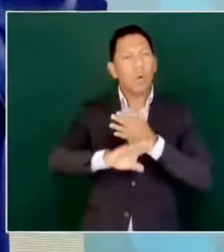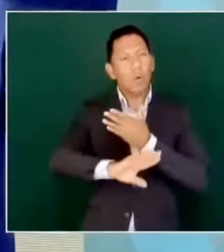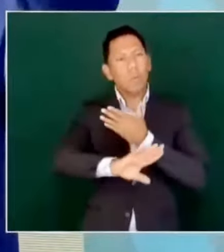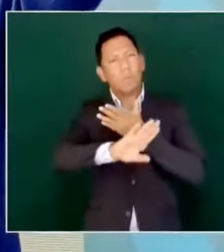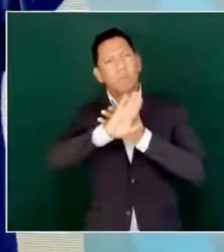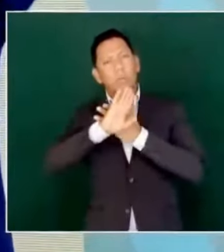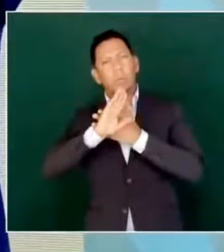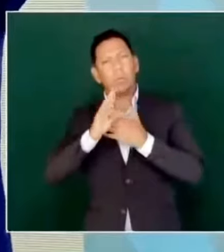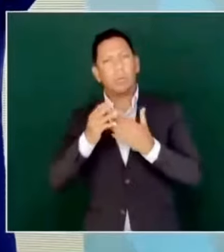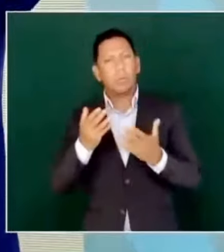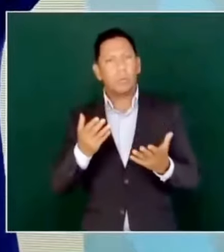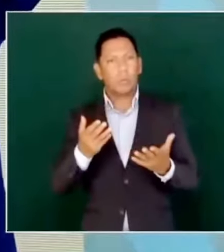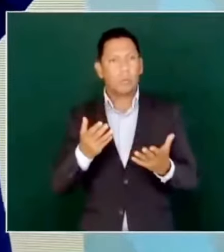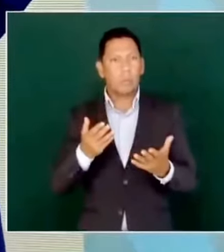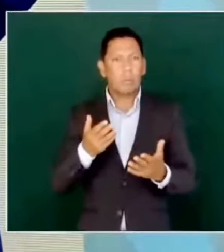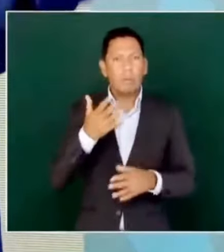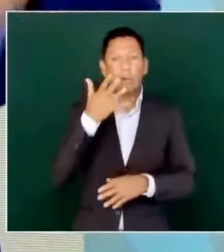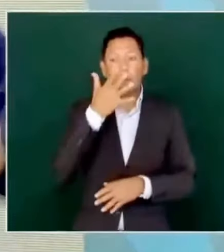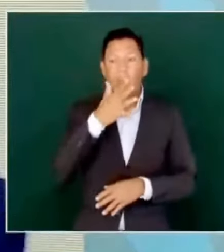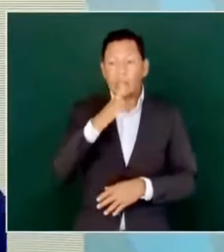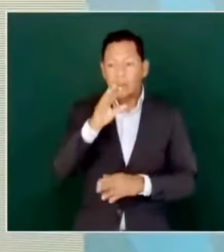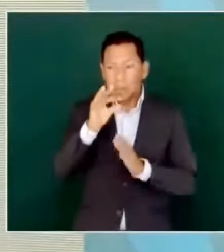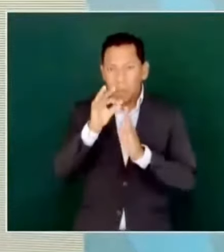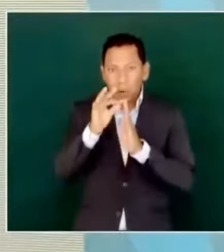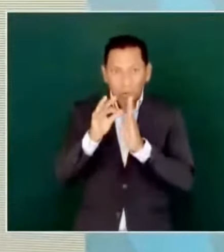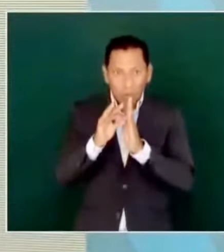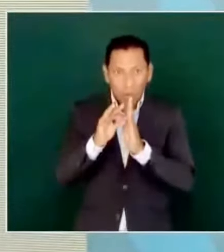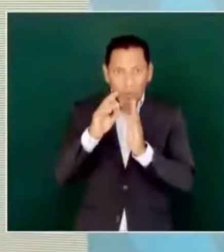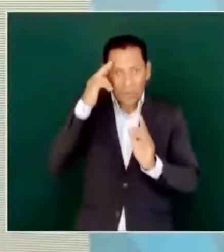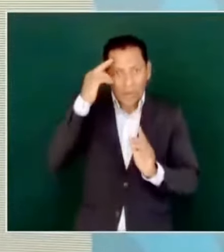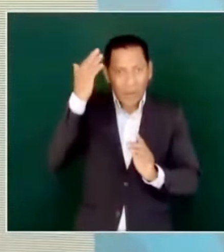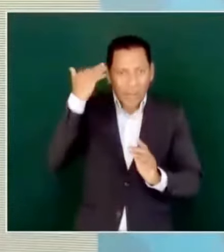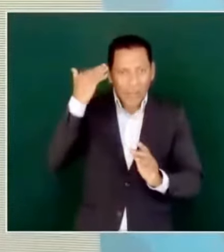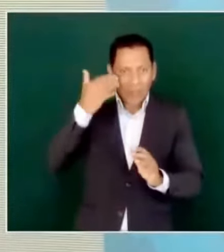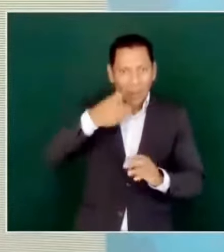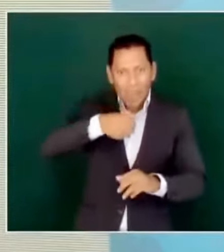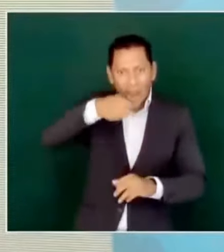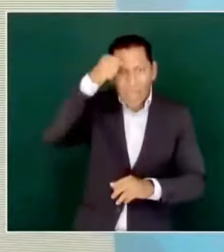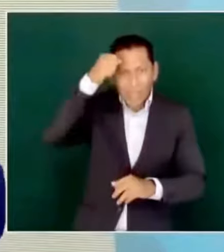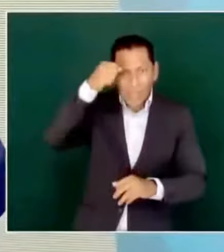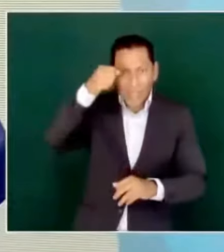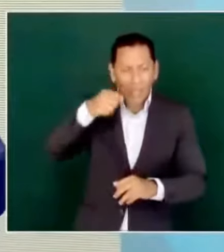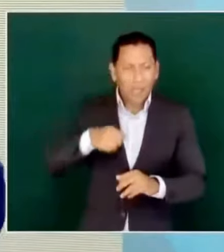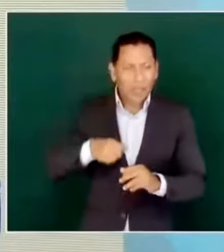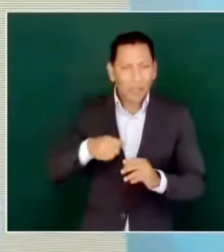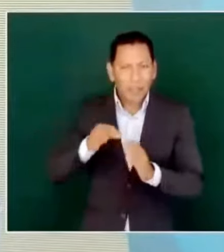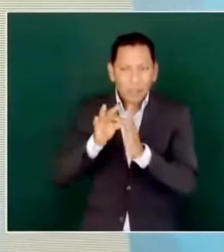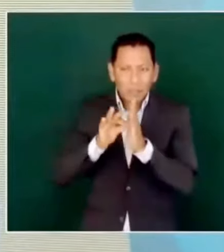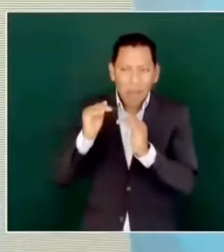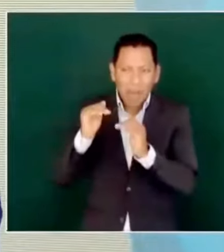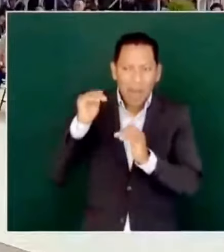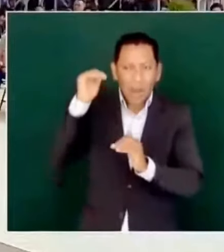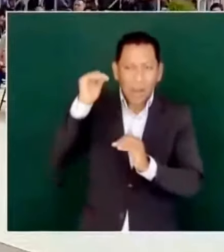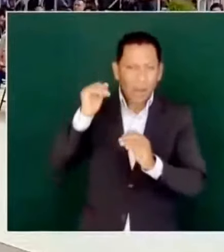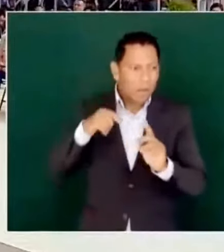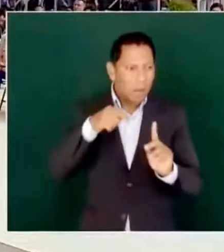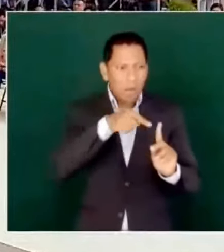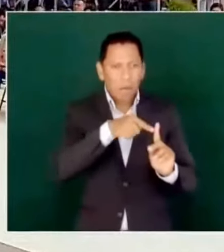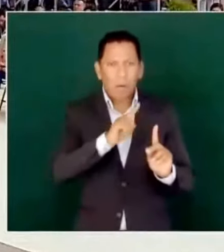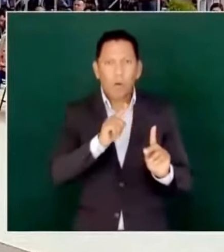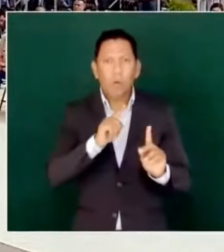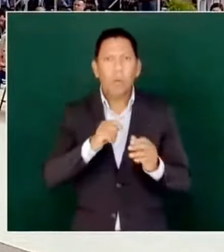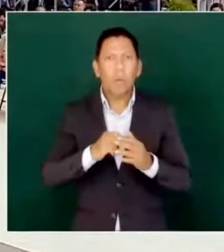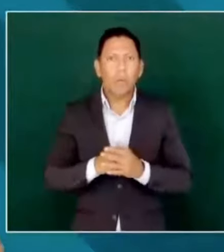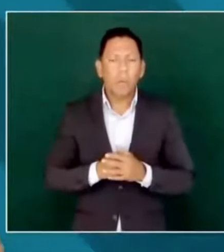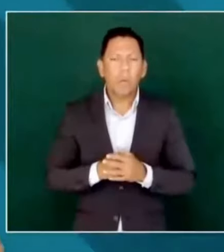Pues llevaba yo como diez puntos arriba, no por ellos, sino por la ola esta que